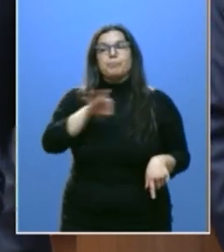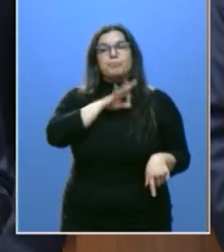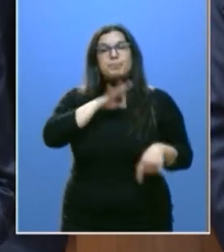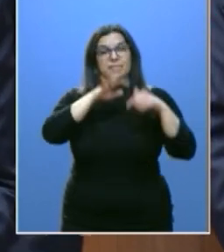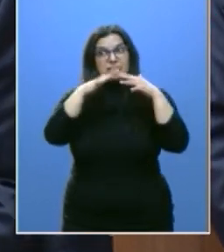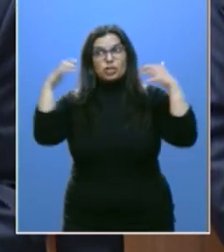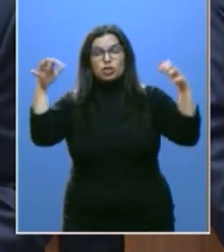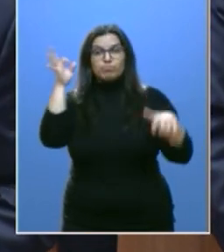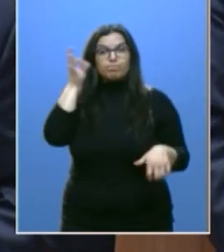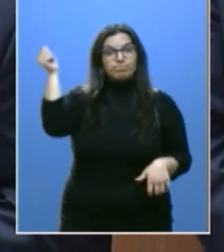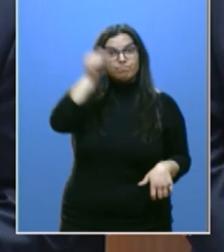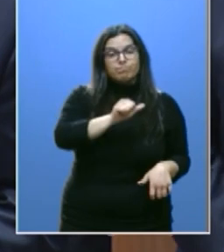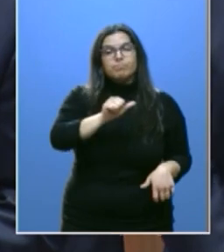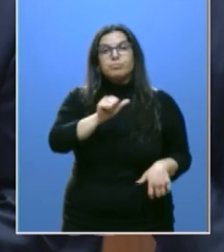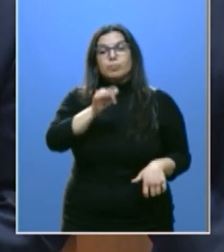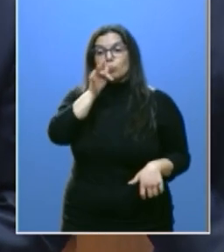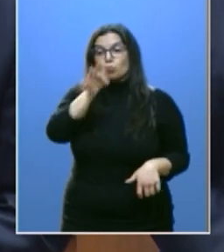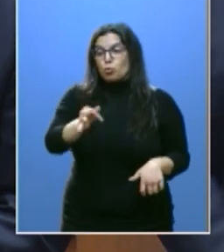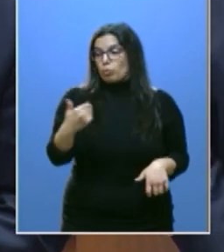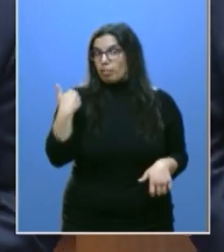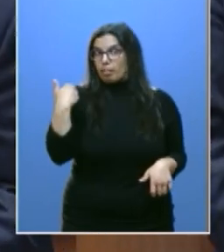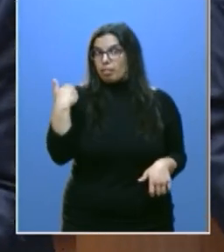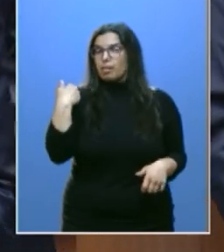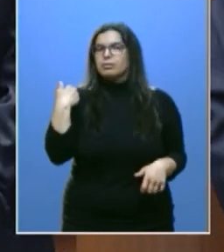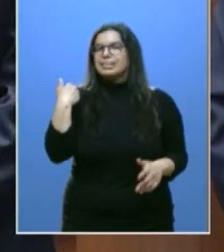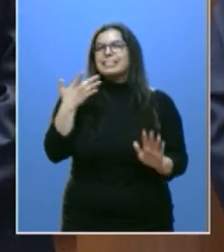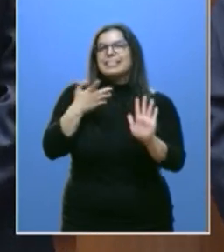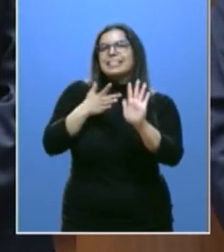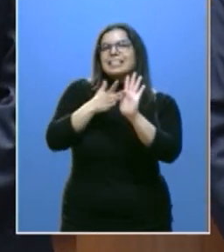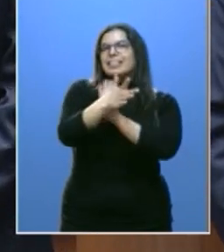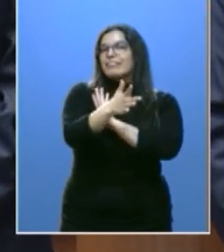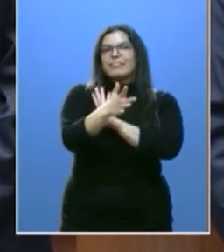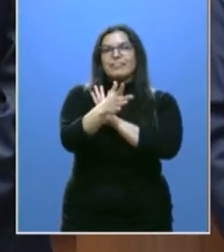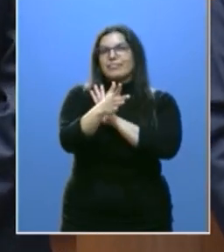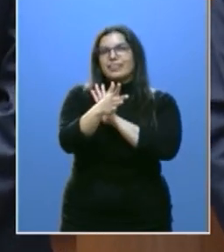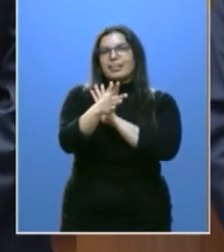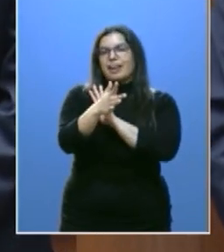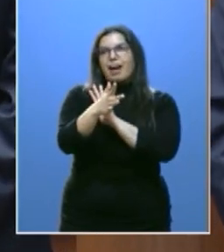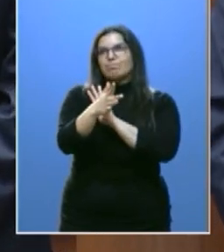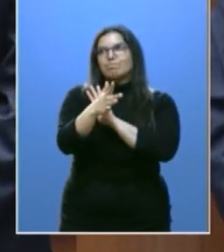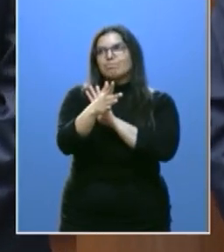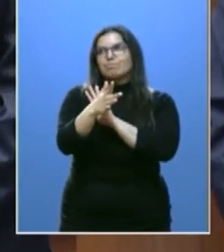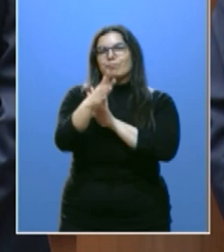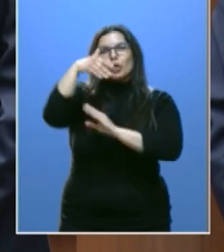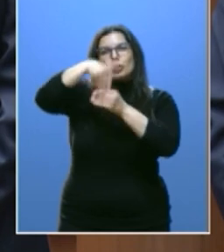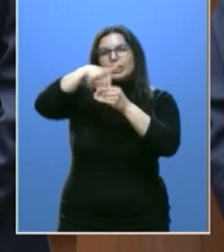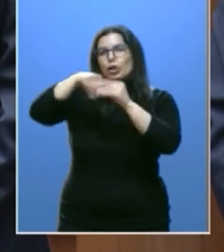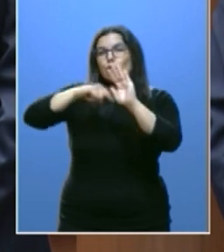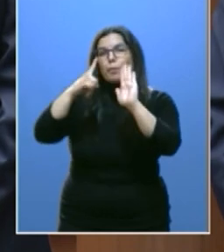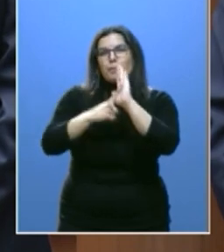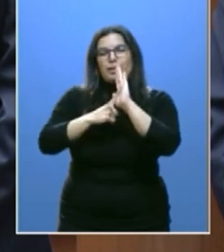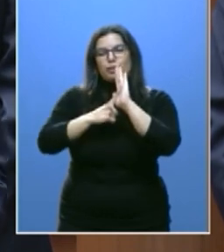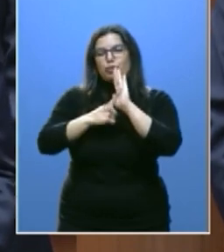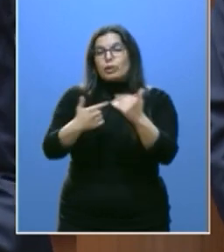señores, el juramento que acabo de pronunciar simboliza todo lo que supone presidir Castilla y León.